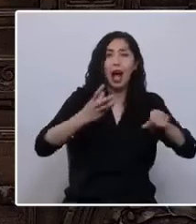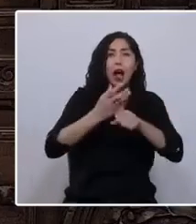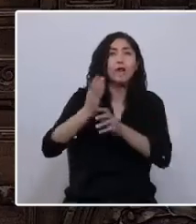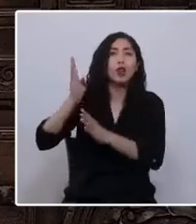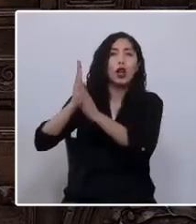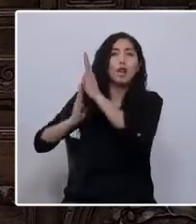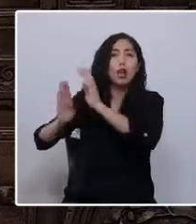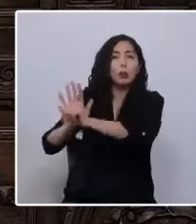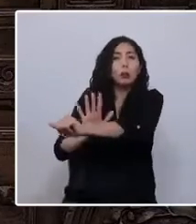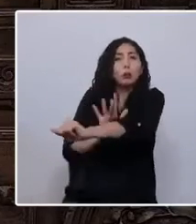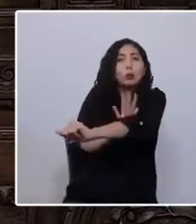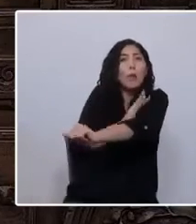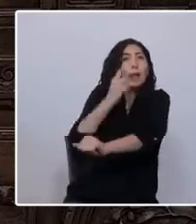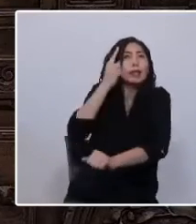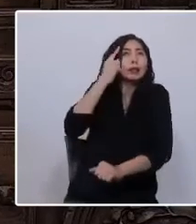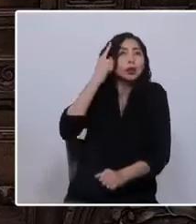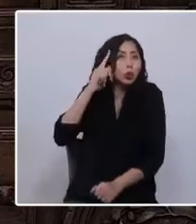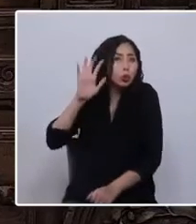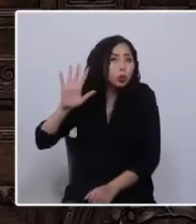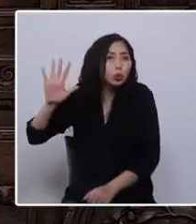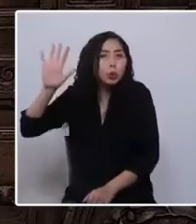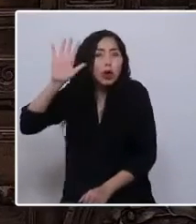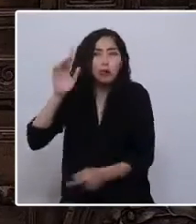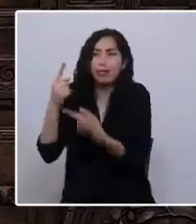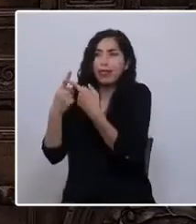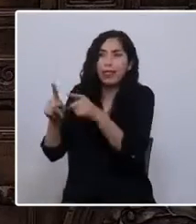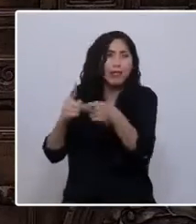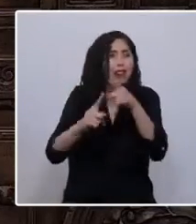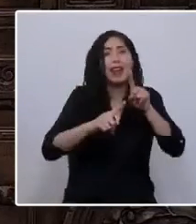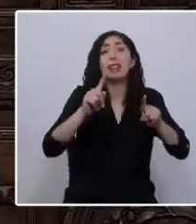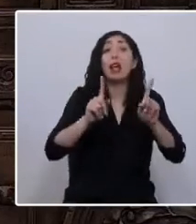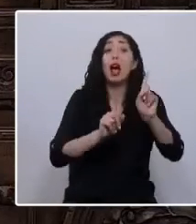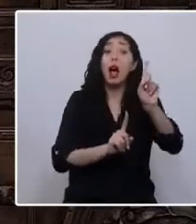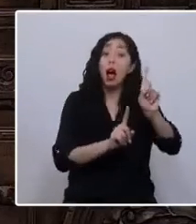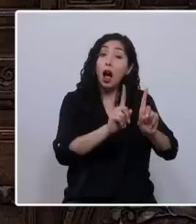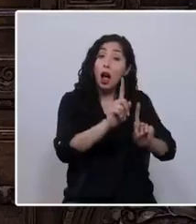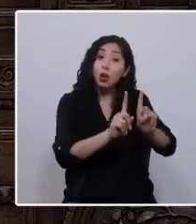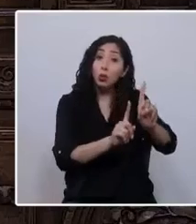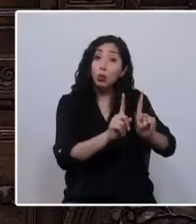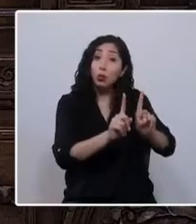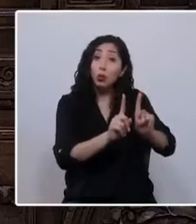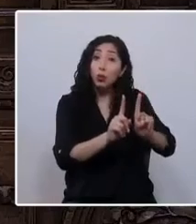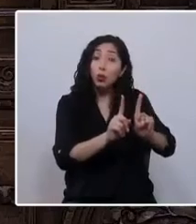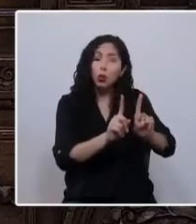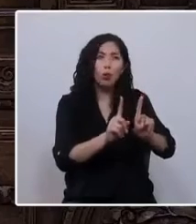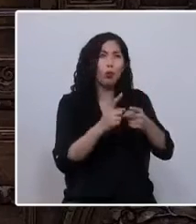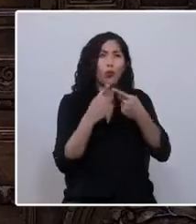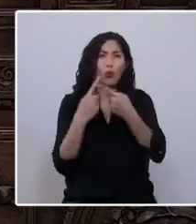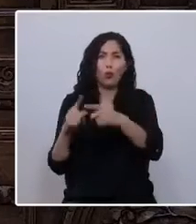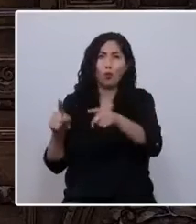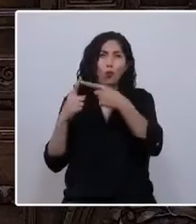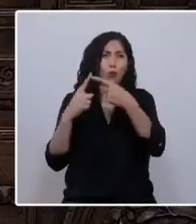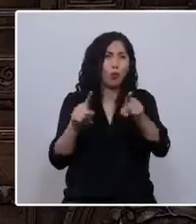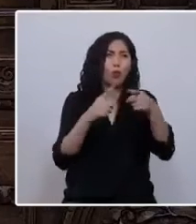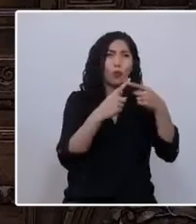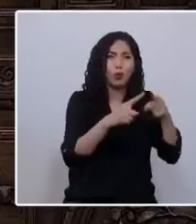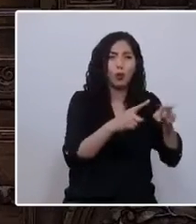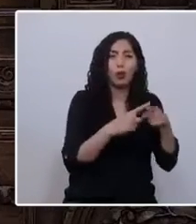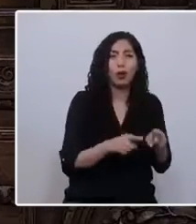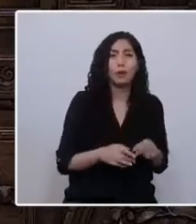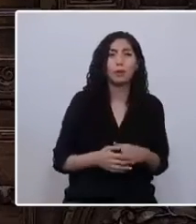motivaciones, anhelos, pensamientos y convicciones muy diferentes. Para algunos, tanta heterogeneidad es motivo de escepticismo.